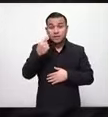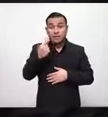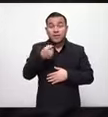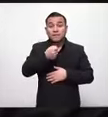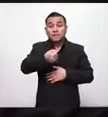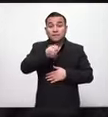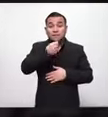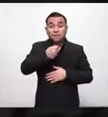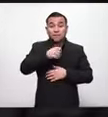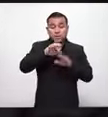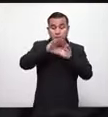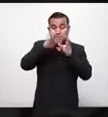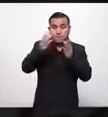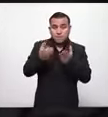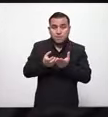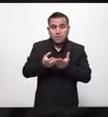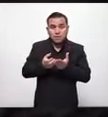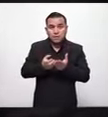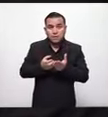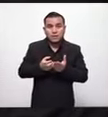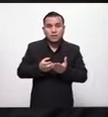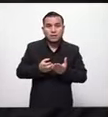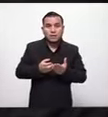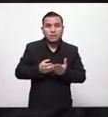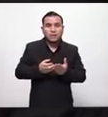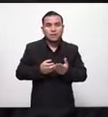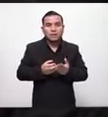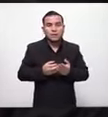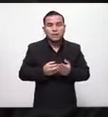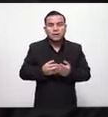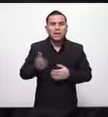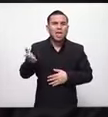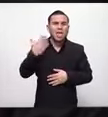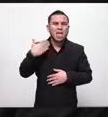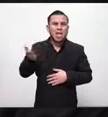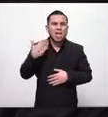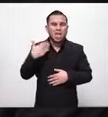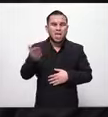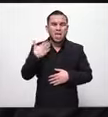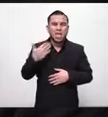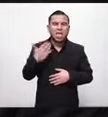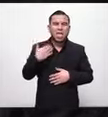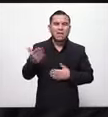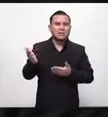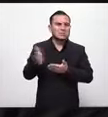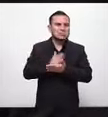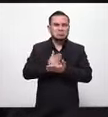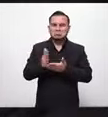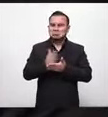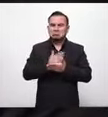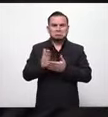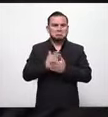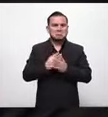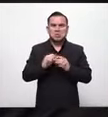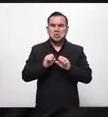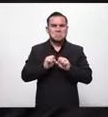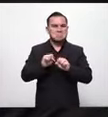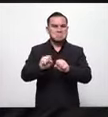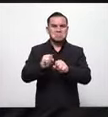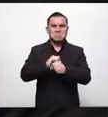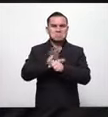internacionales dijeron de que en los lugares cálidos tropicales con climas de temperaturas altas tampoco